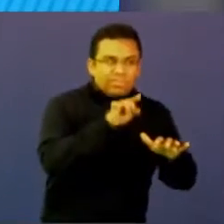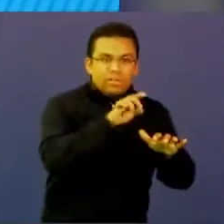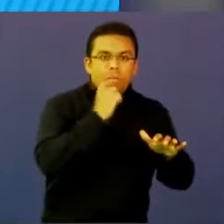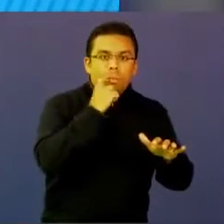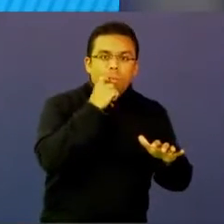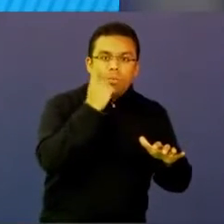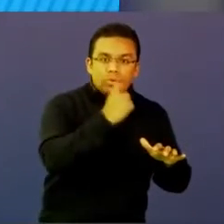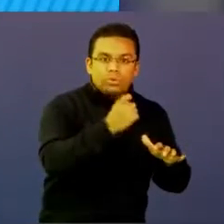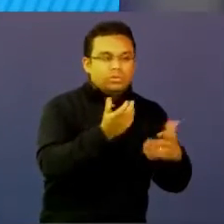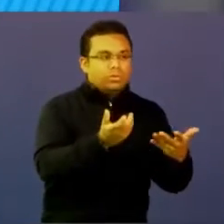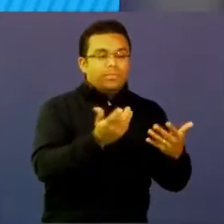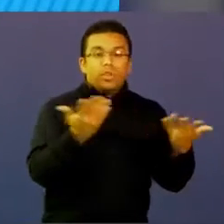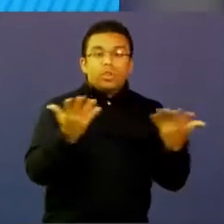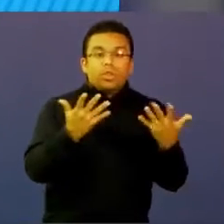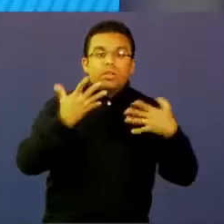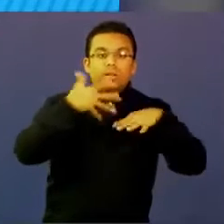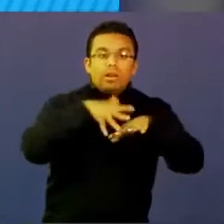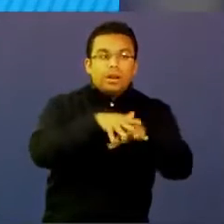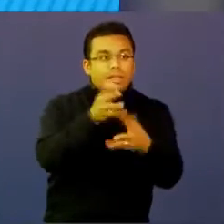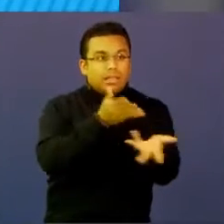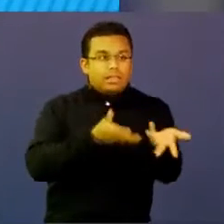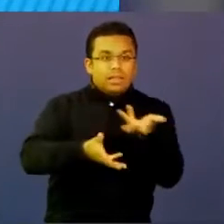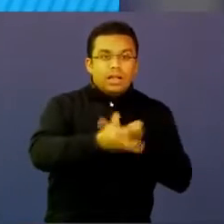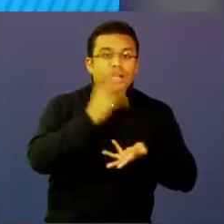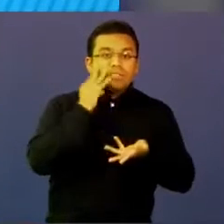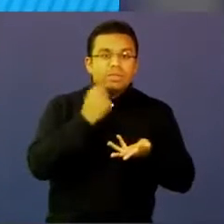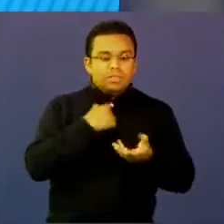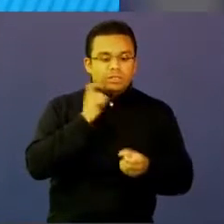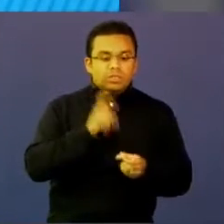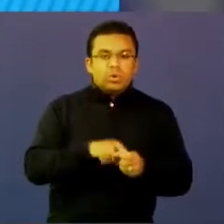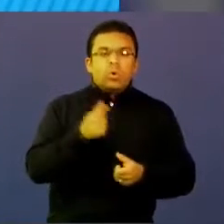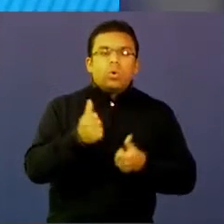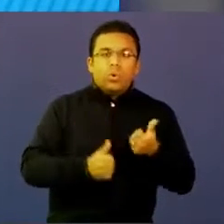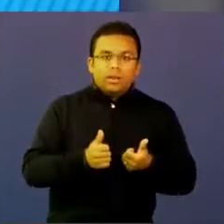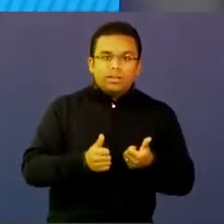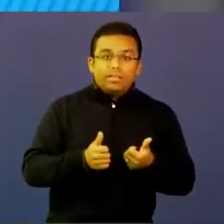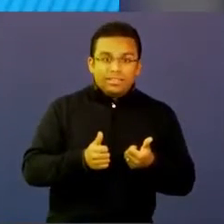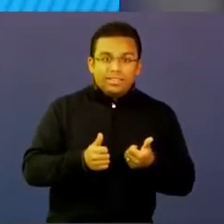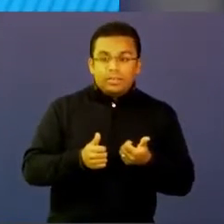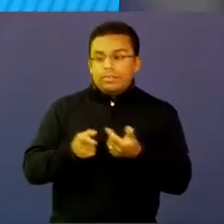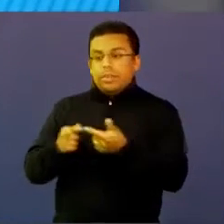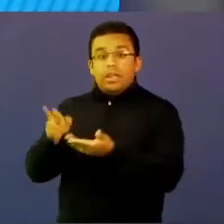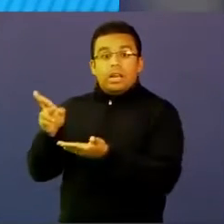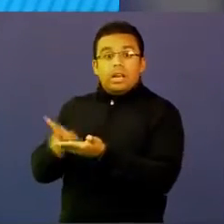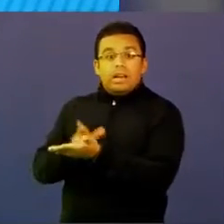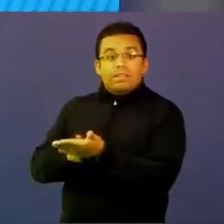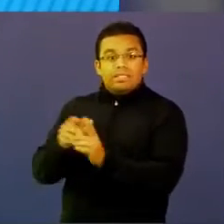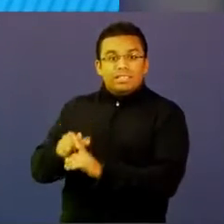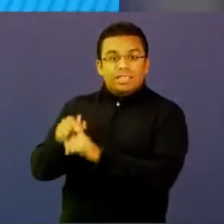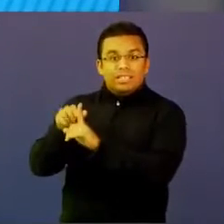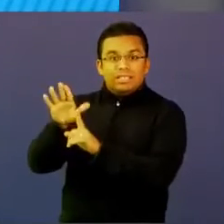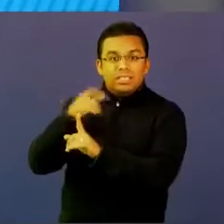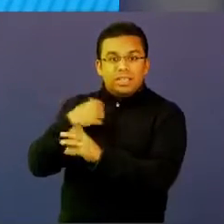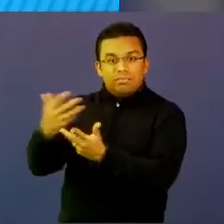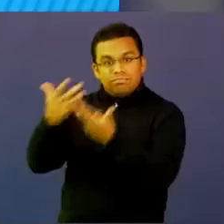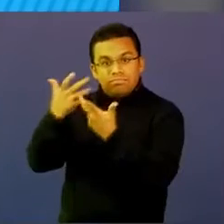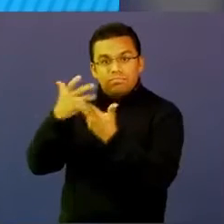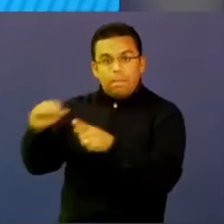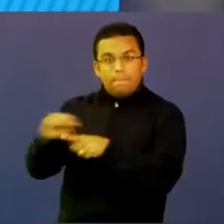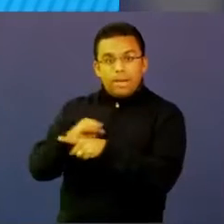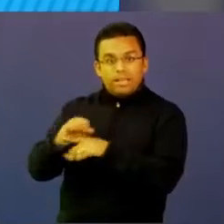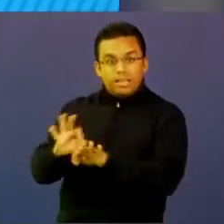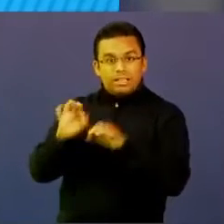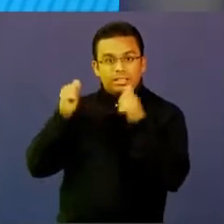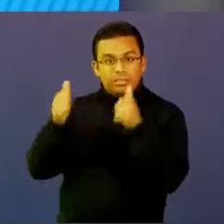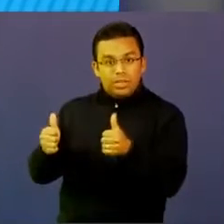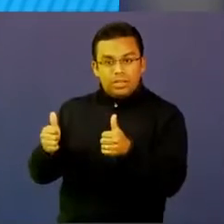¿A qué redes de intercambio de experiencia estoy suscrito? ¿Qué revistas especializadas consulto para identificar buenas prácticas?